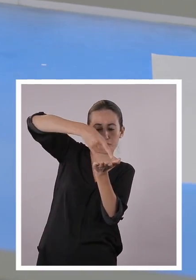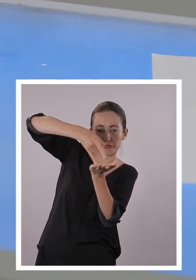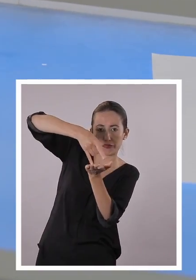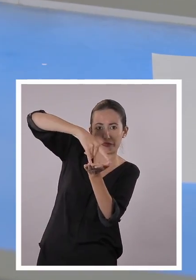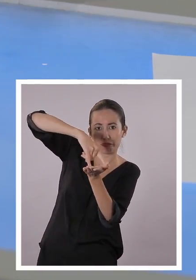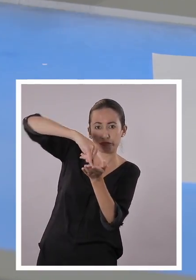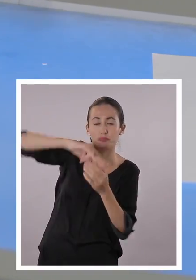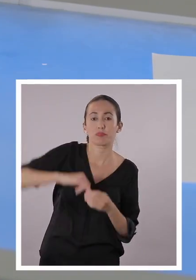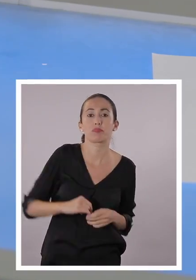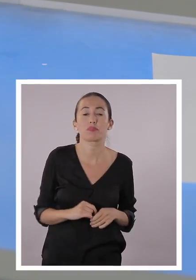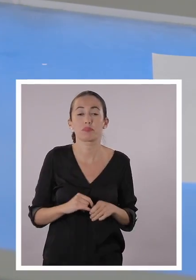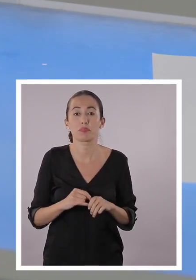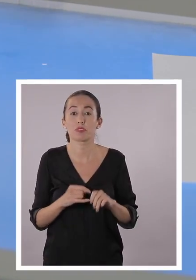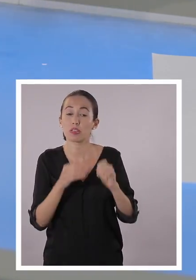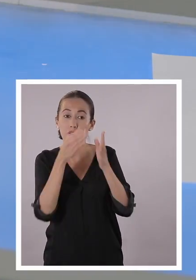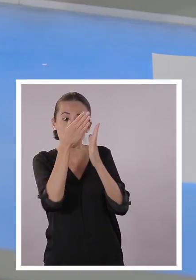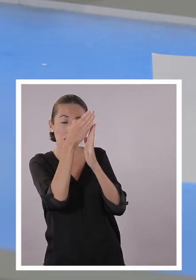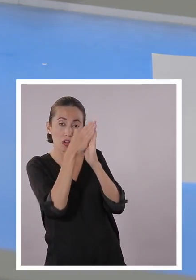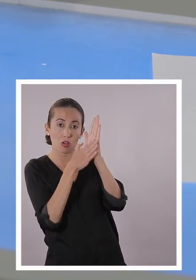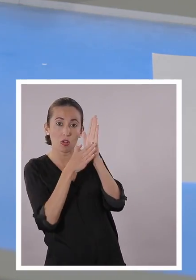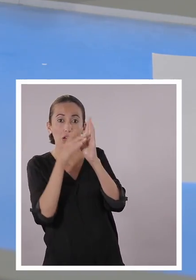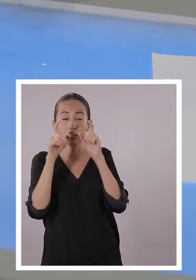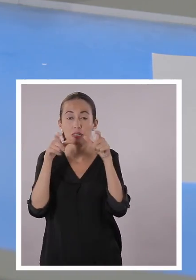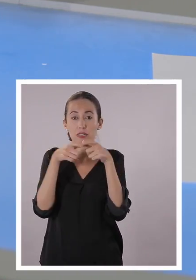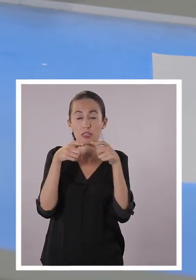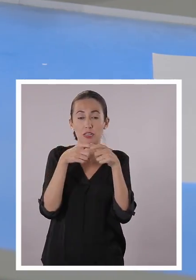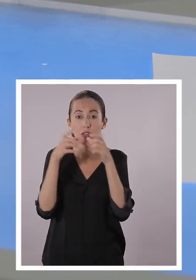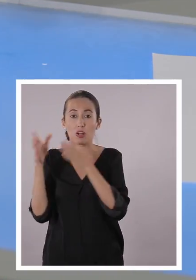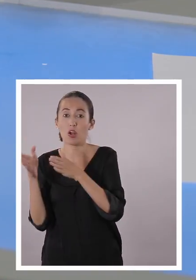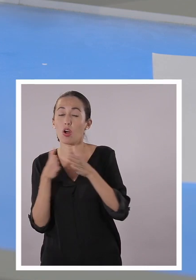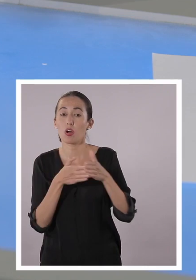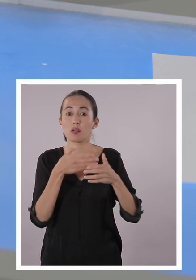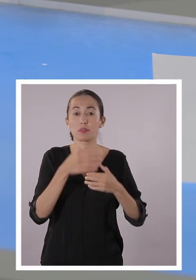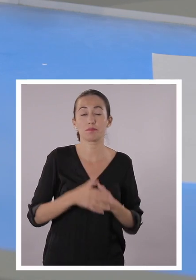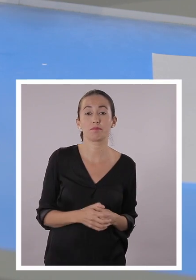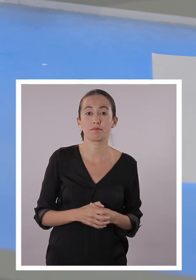¿Cierto? Vamos aquí. Tenemos una línea recta, automáticamente.